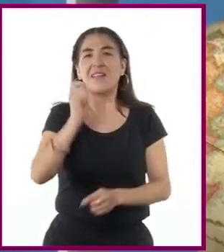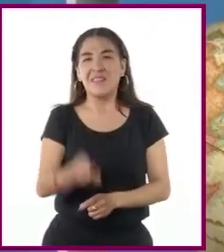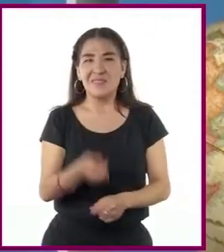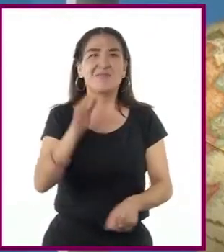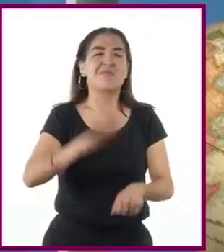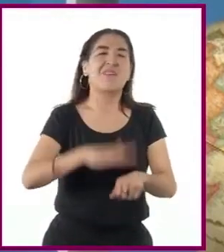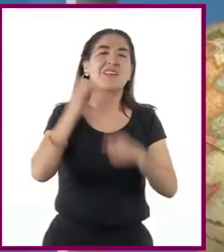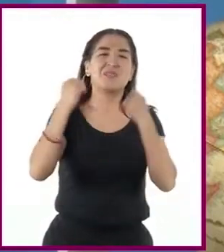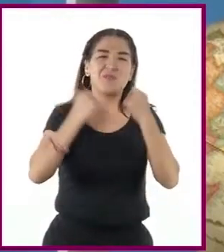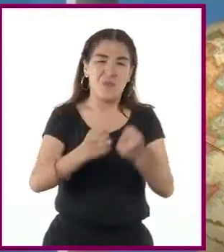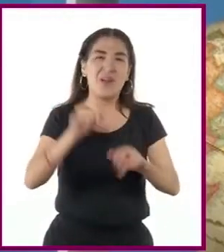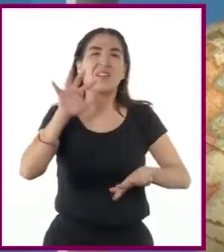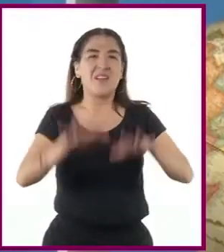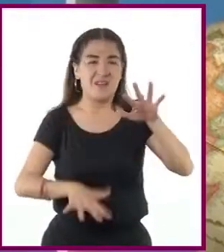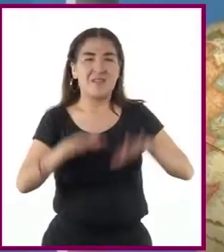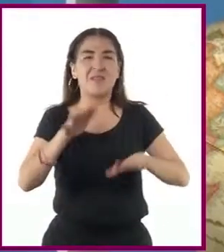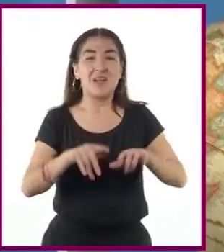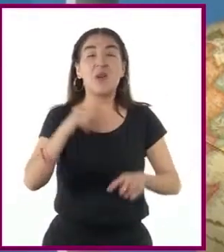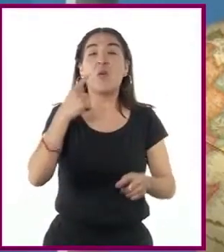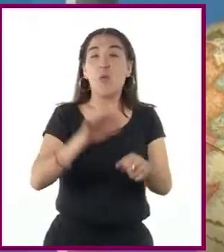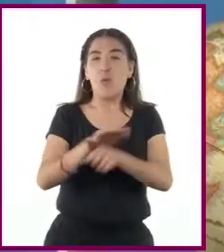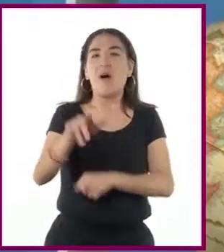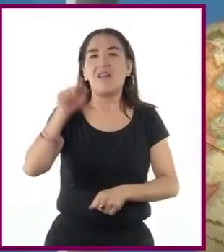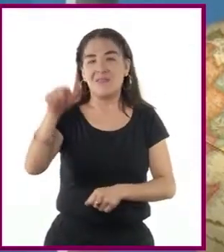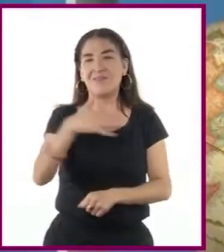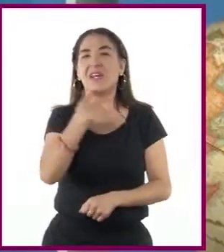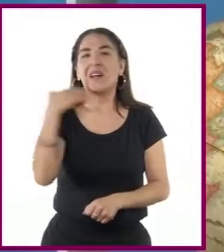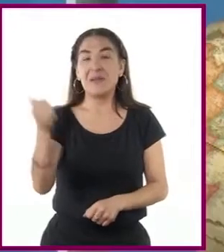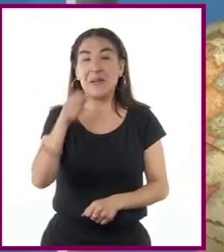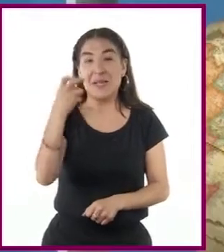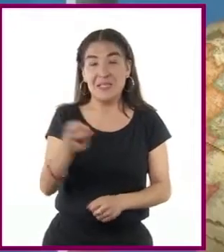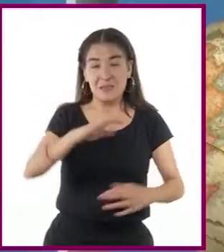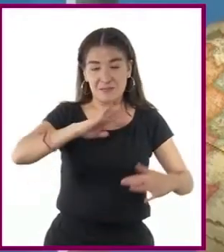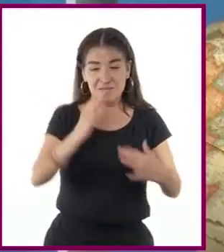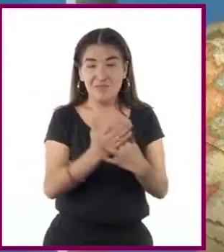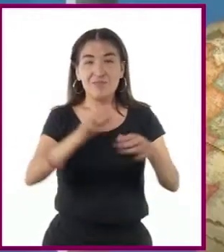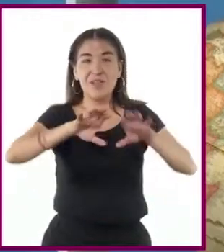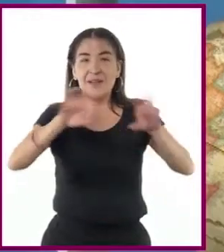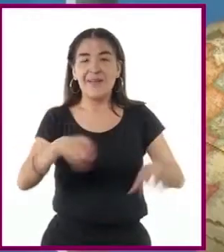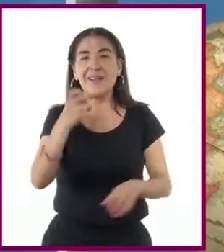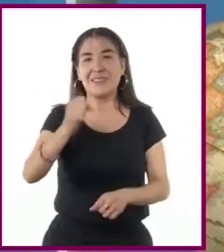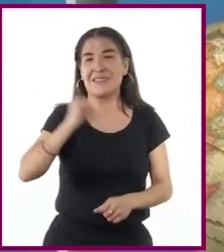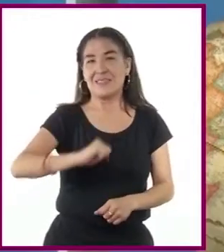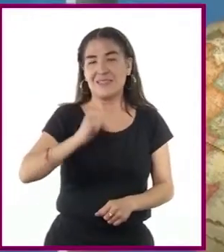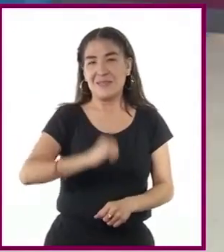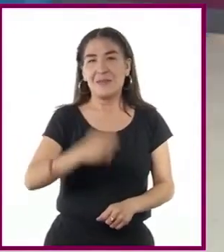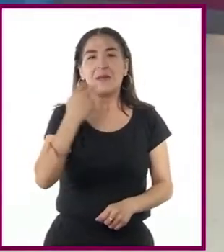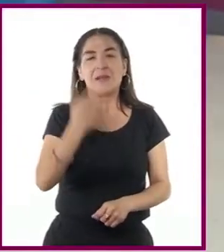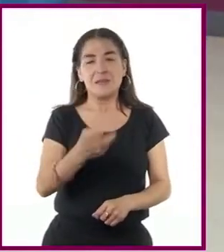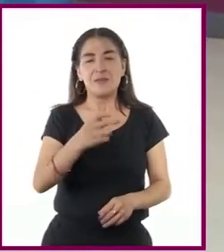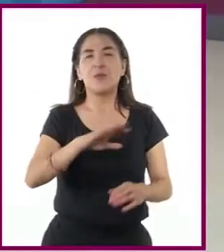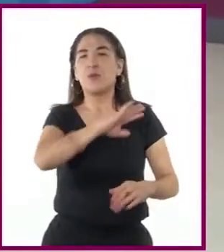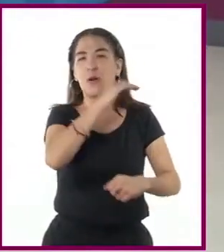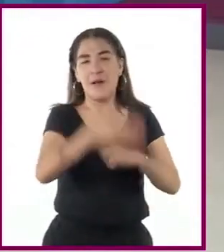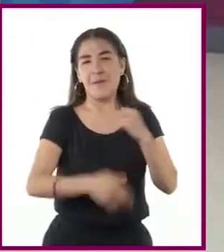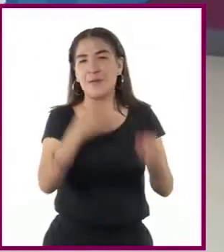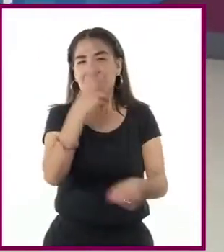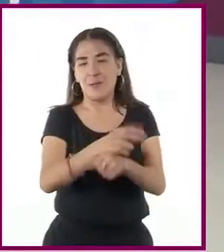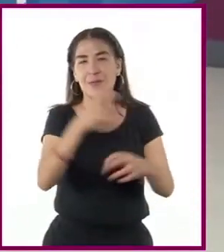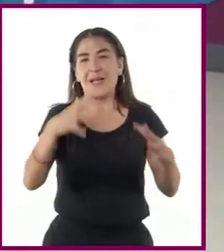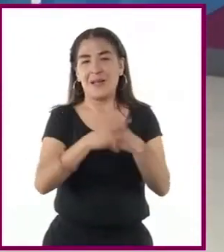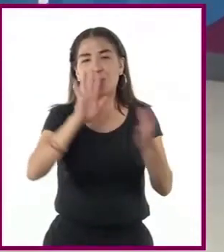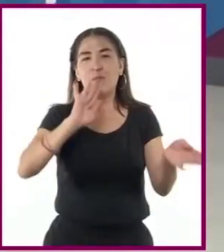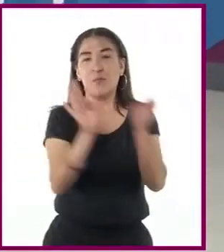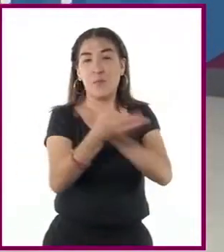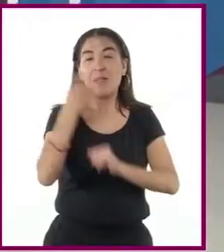más intensa. Uno de estos fue Alemania, nación que había sido dividida desde el final de la Segunda Guerra Mundial. Así surgieron